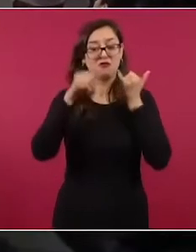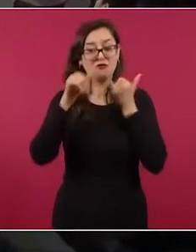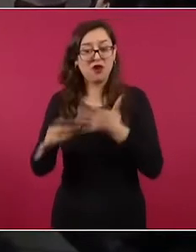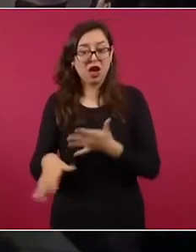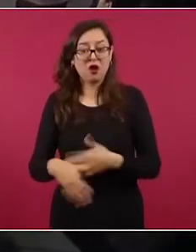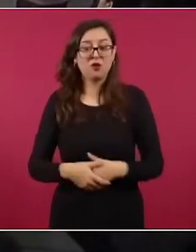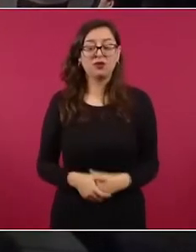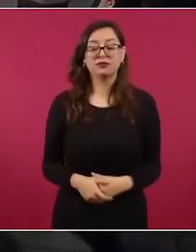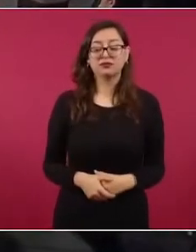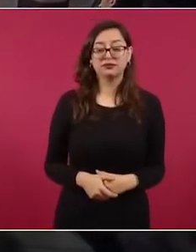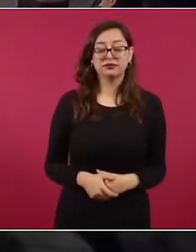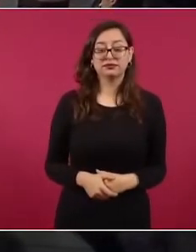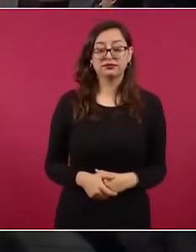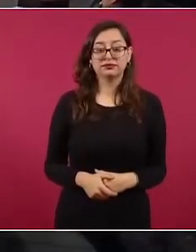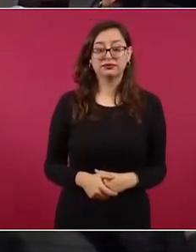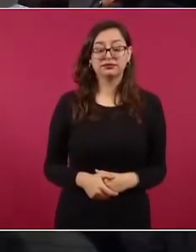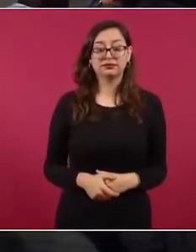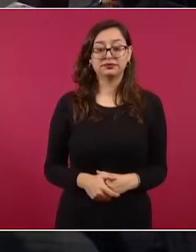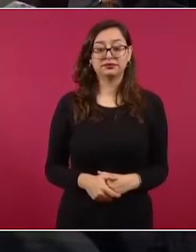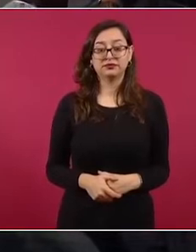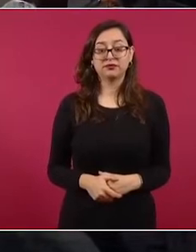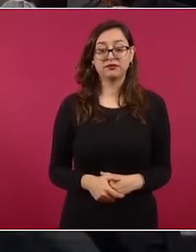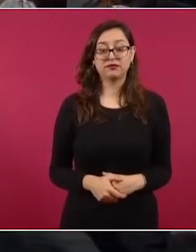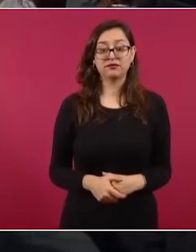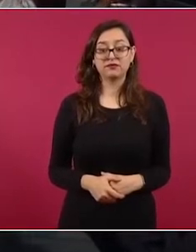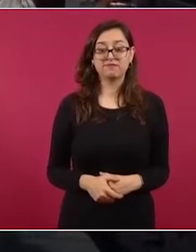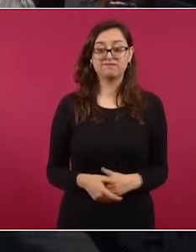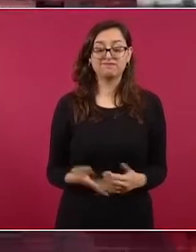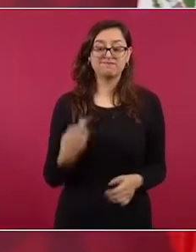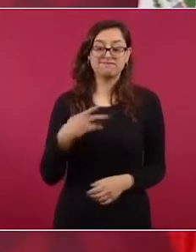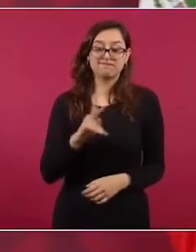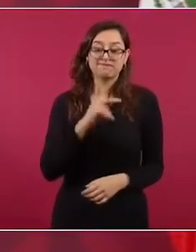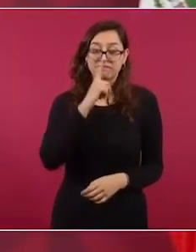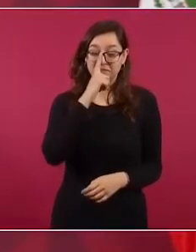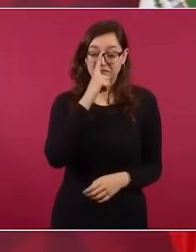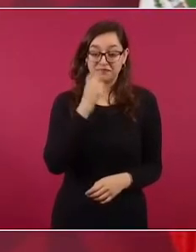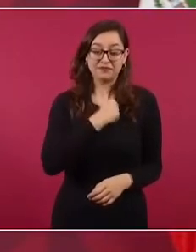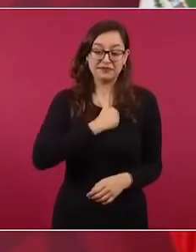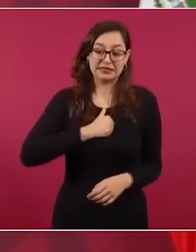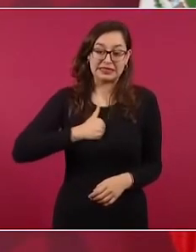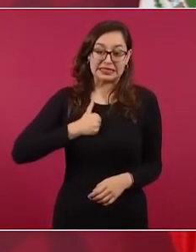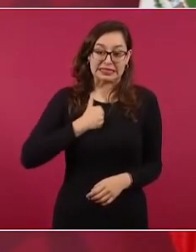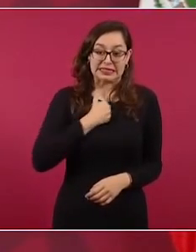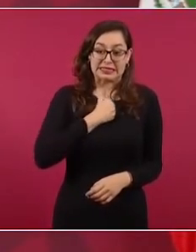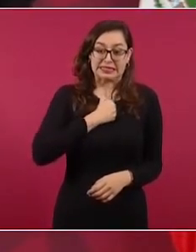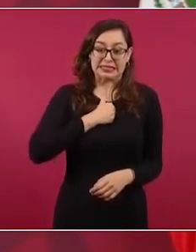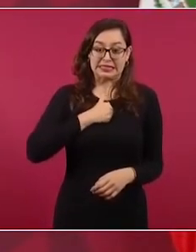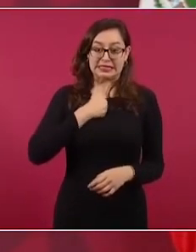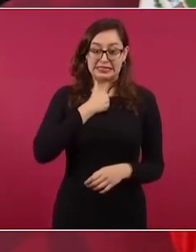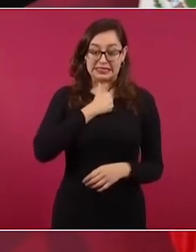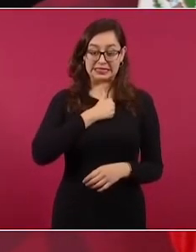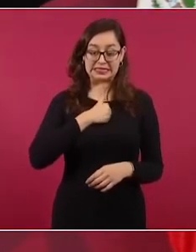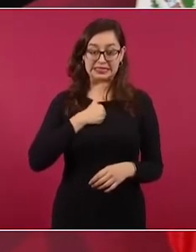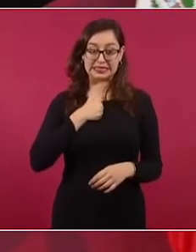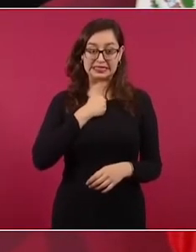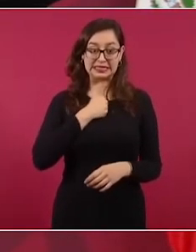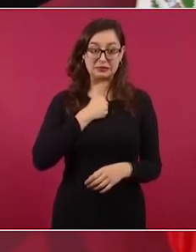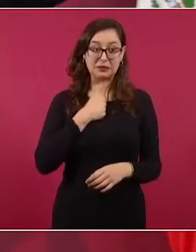Lo que es lamentable es que no sólo